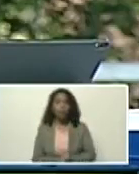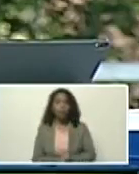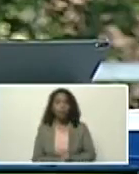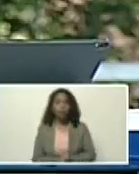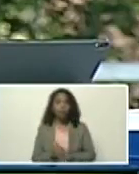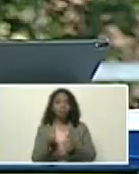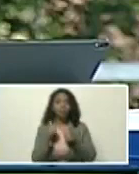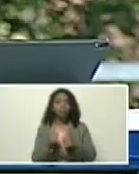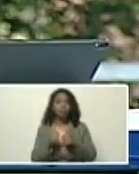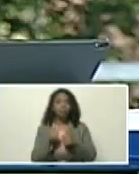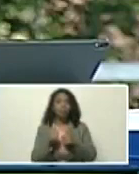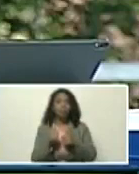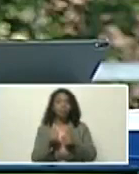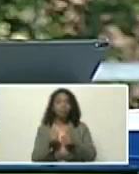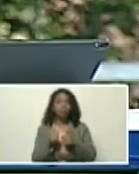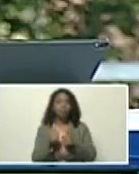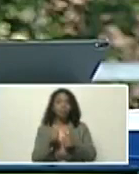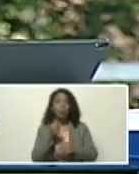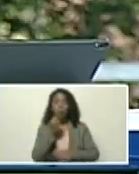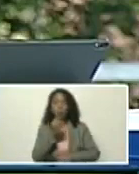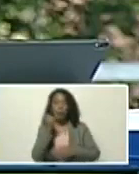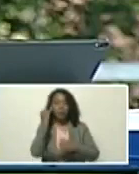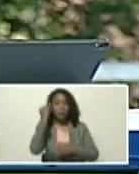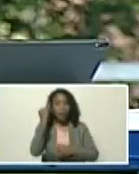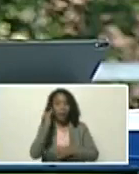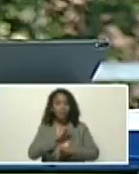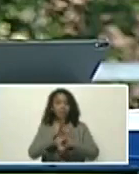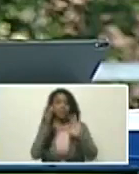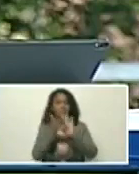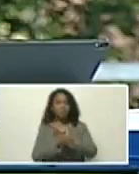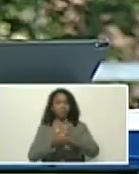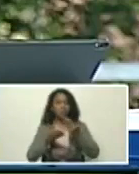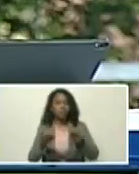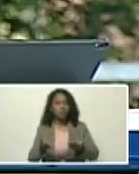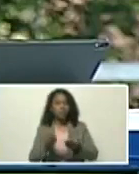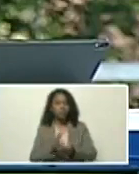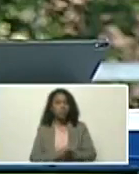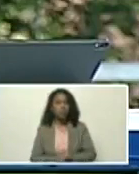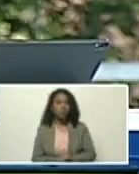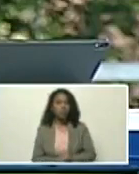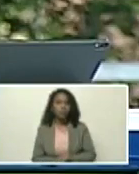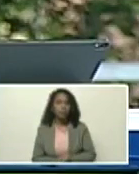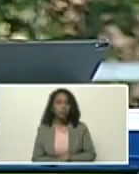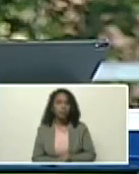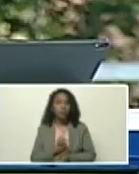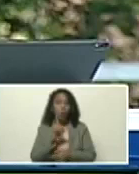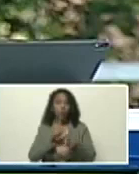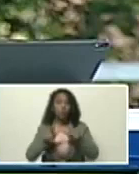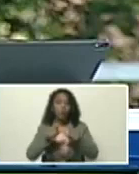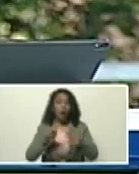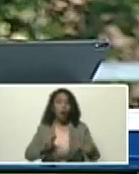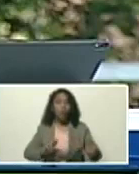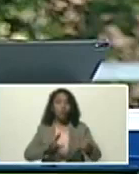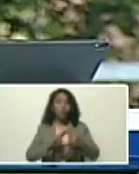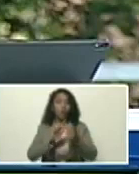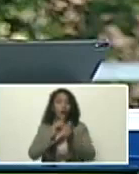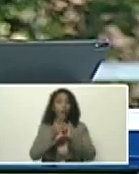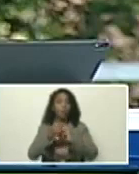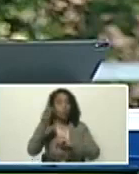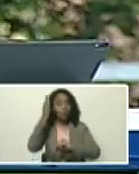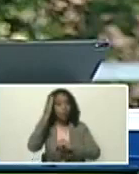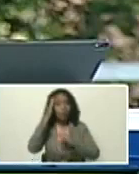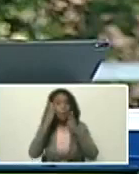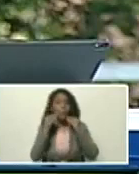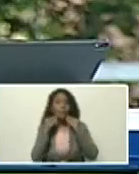muy bien, muy buena idea, con el fin, de proveer, un espacio, de encuentro, para el intercambio, de saberes,